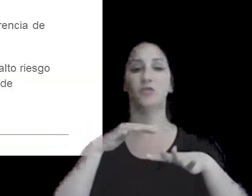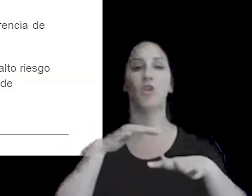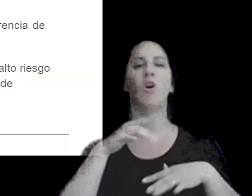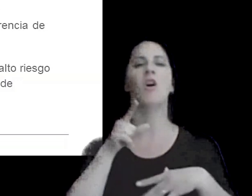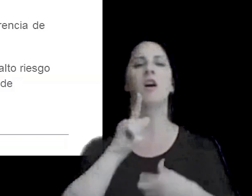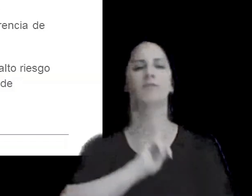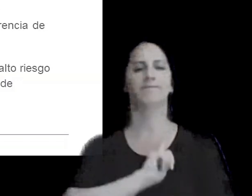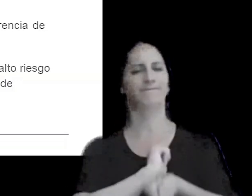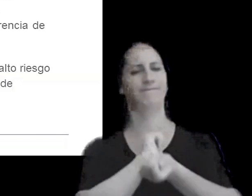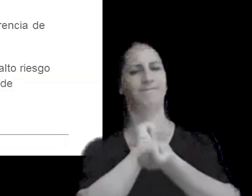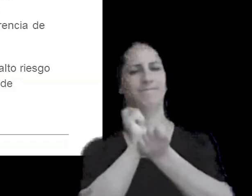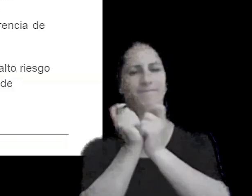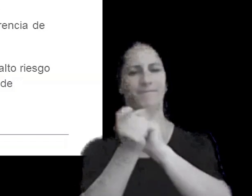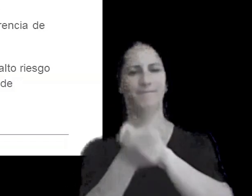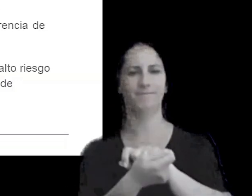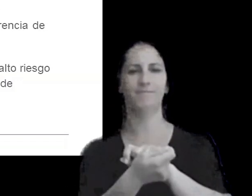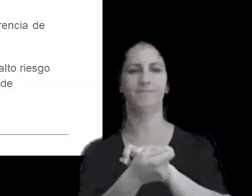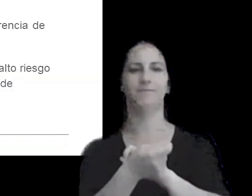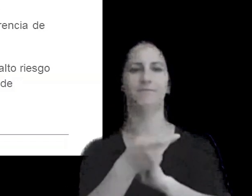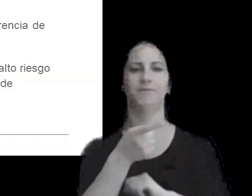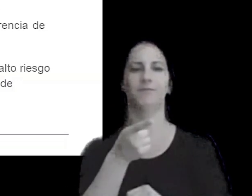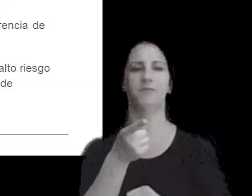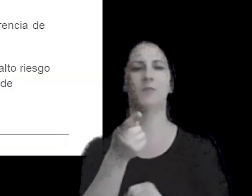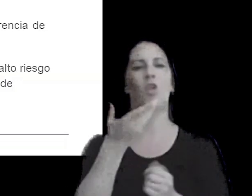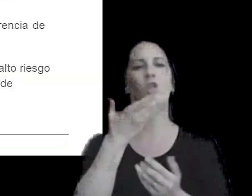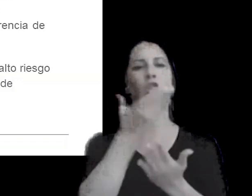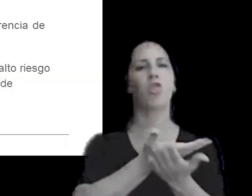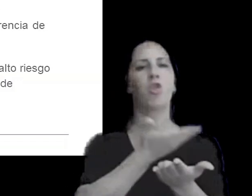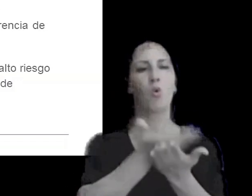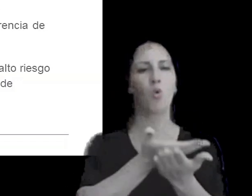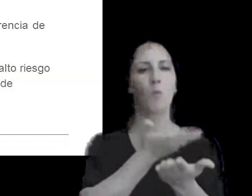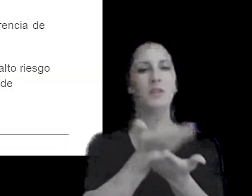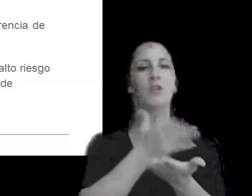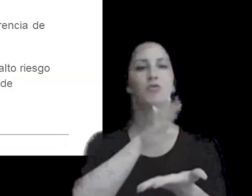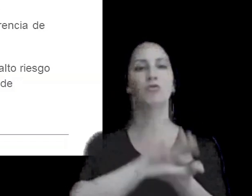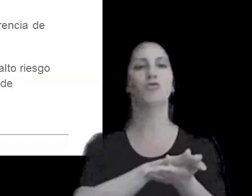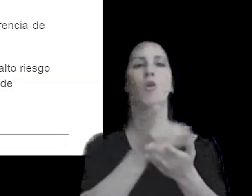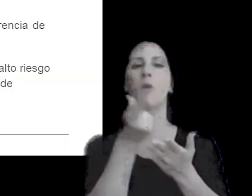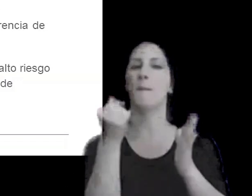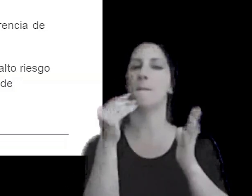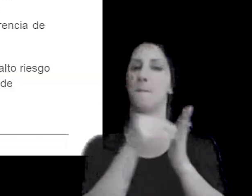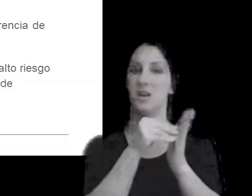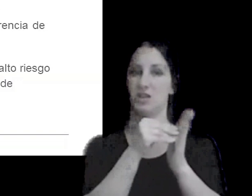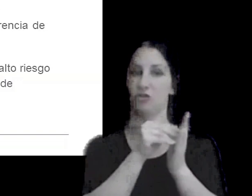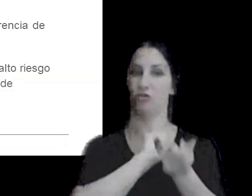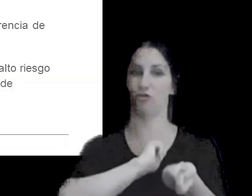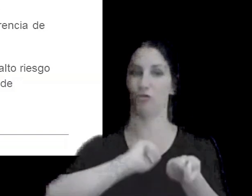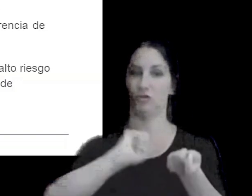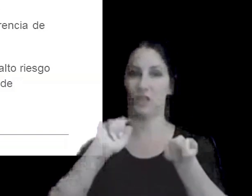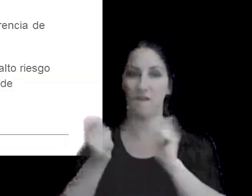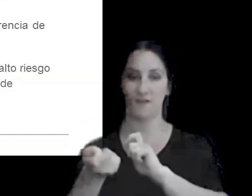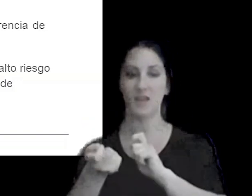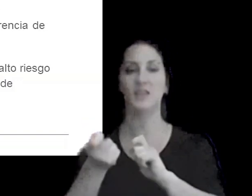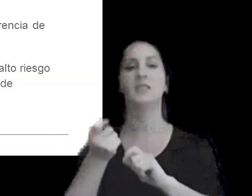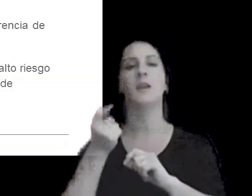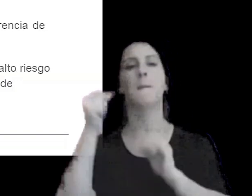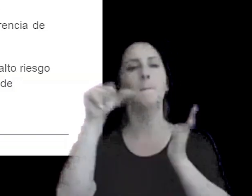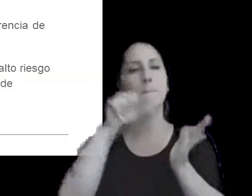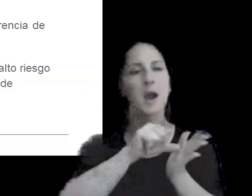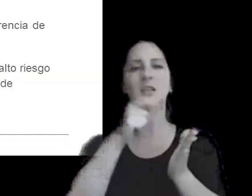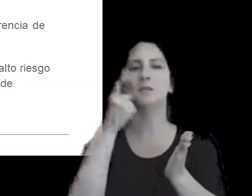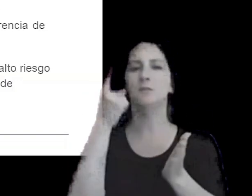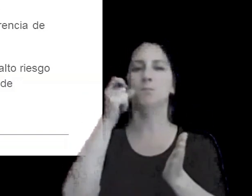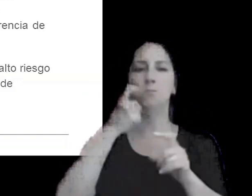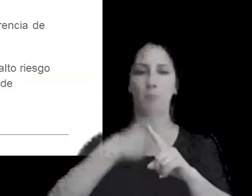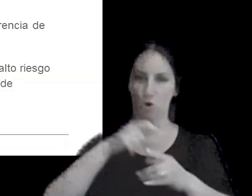reformulación de la documentación en materia de precio de transferencia e informes país por país que dio como